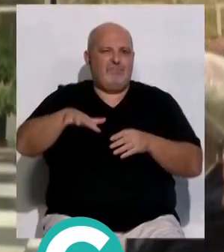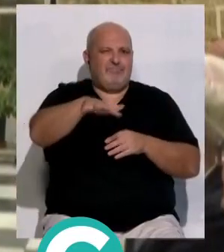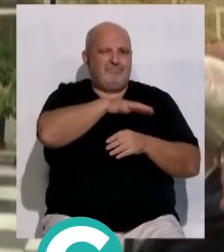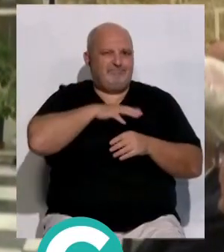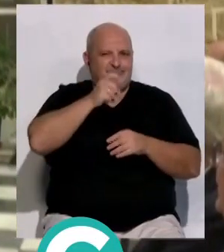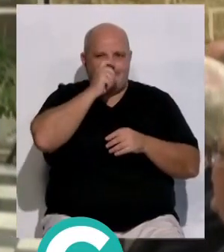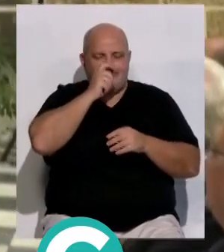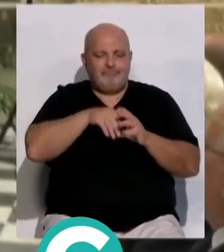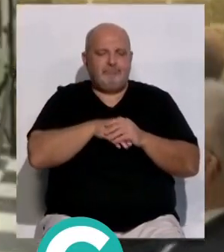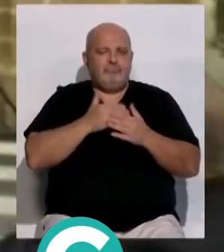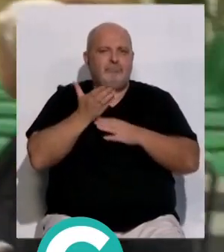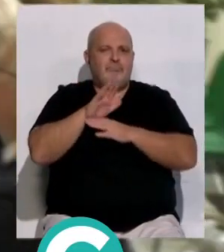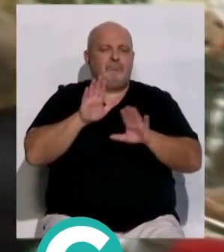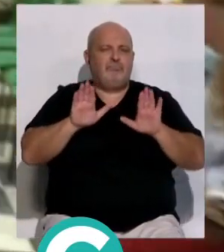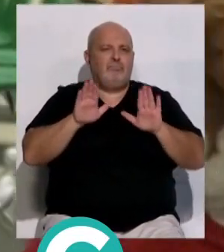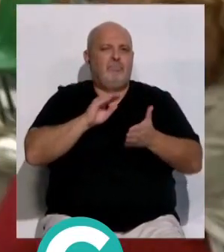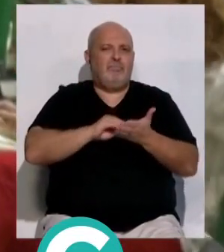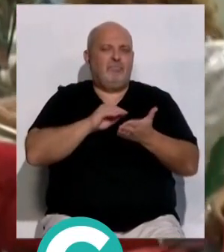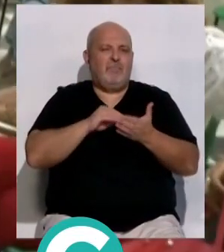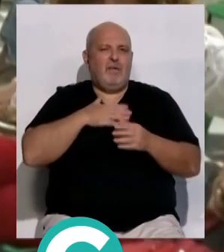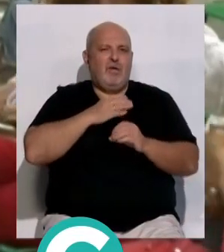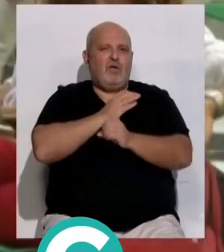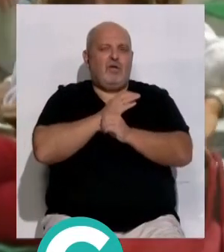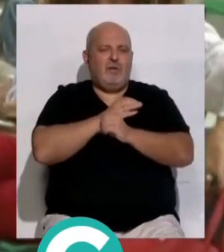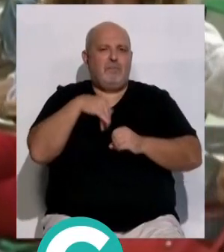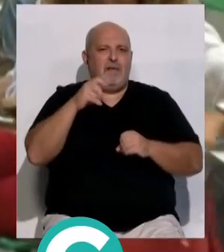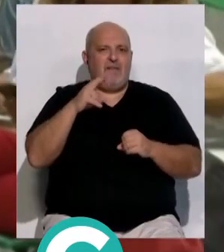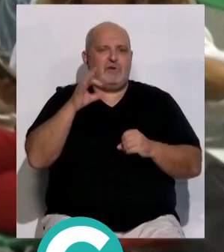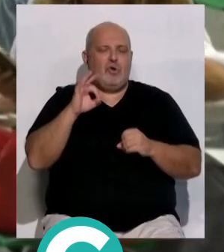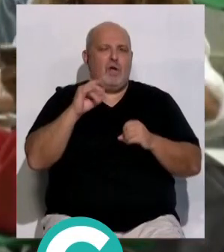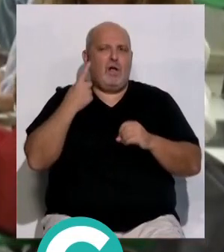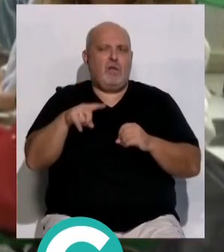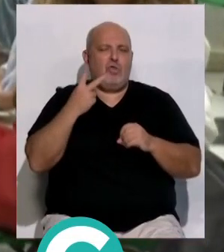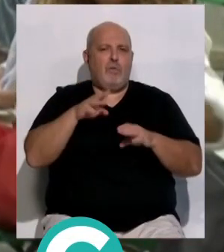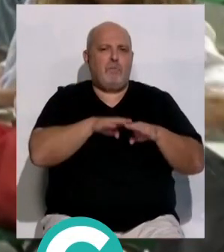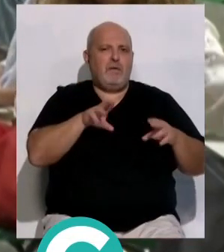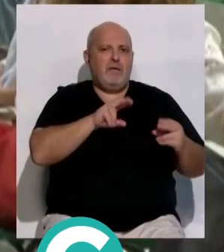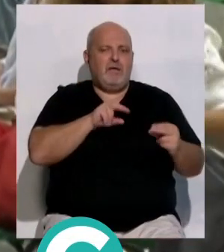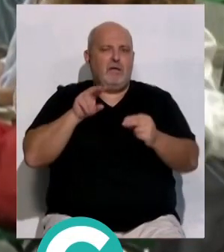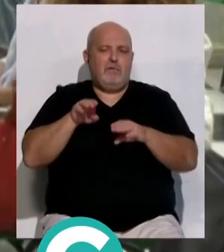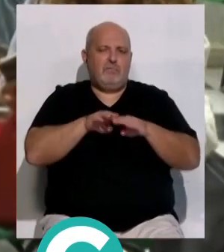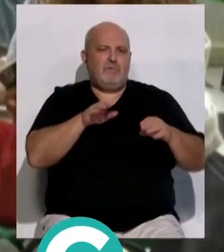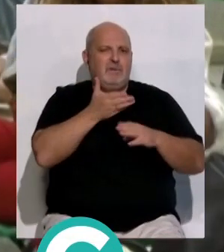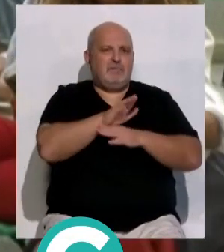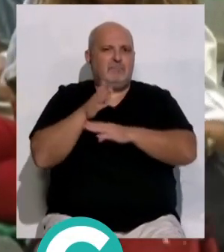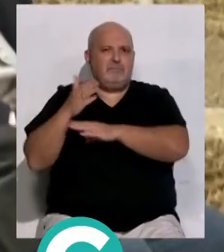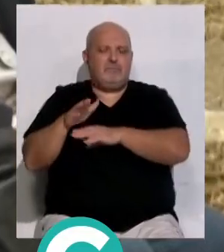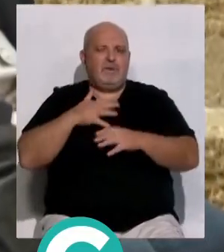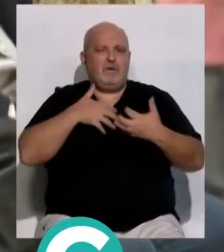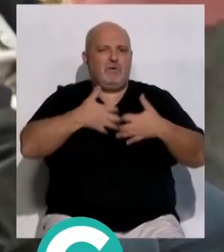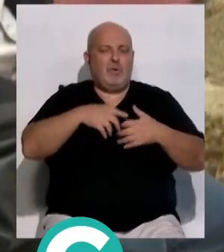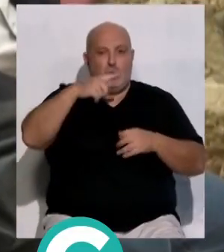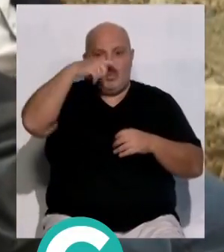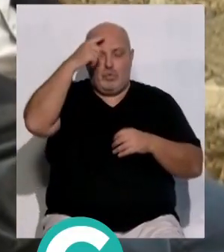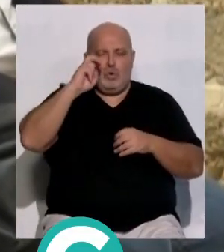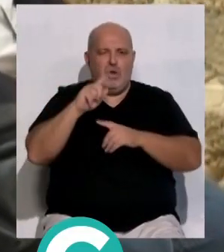La cita presentada y moderada por el periodista de Onda Cádiz, Miguel Velasco, ha contado con dos mesas de debate, una con representantes de industrias